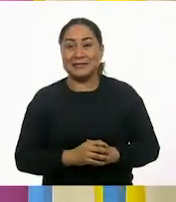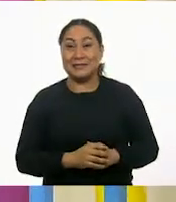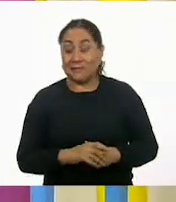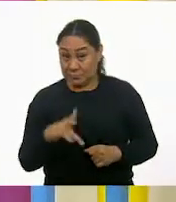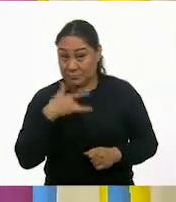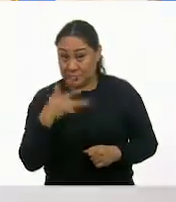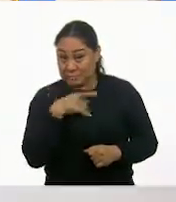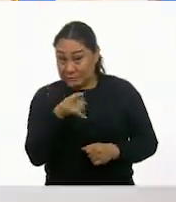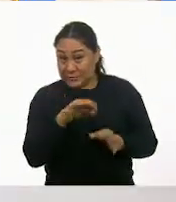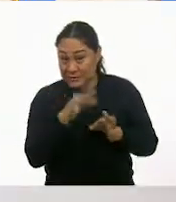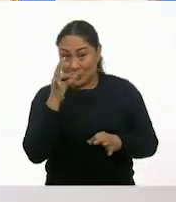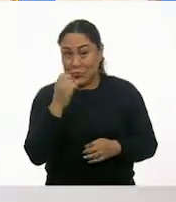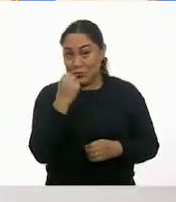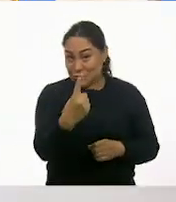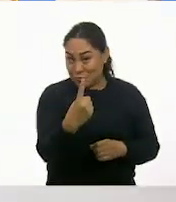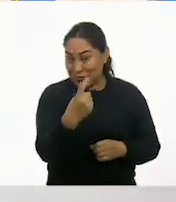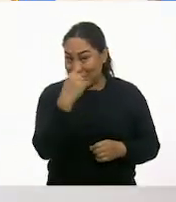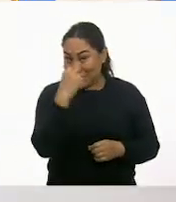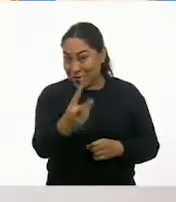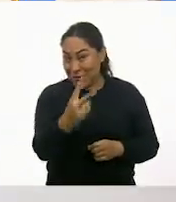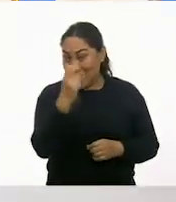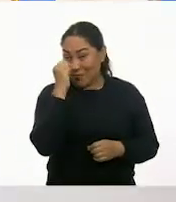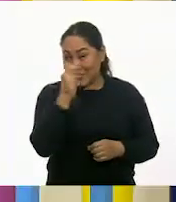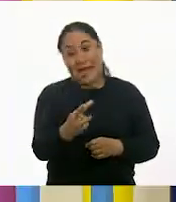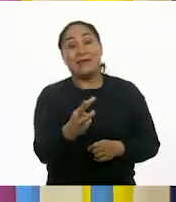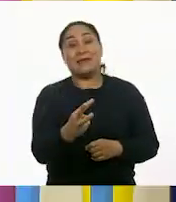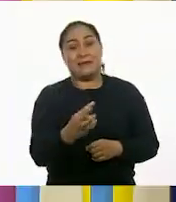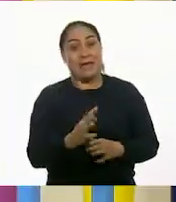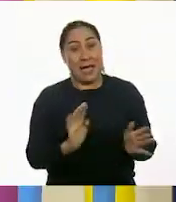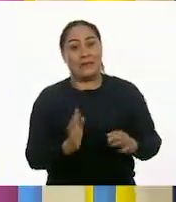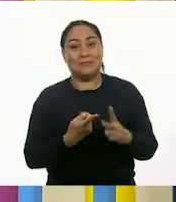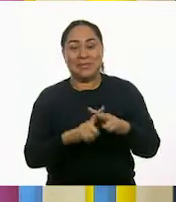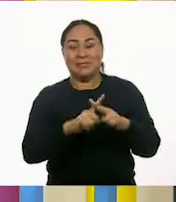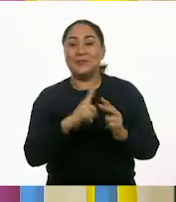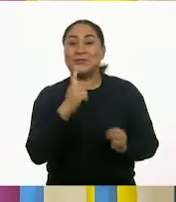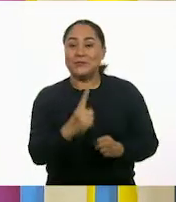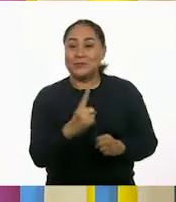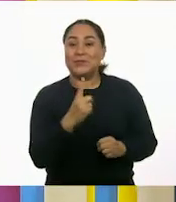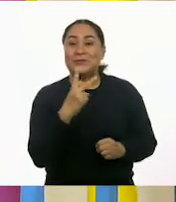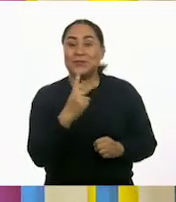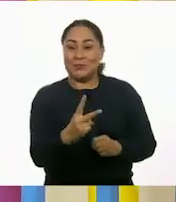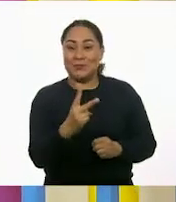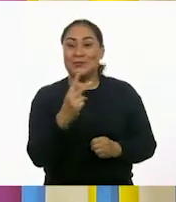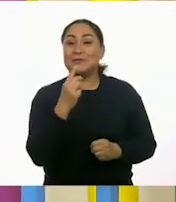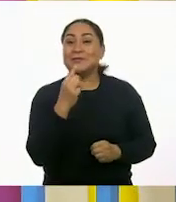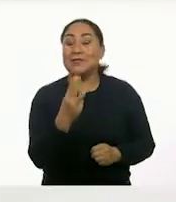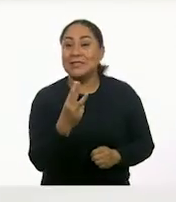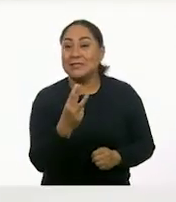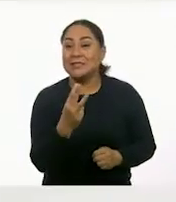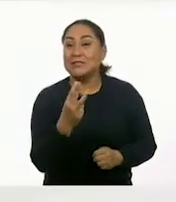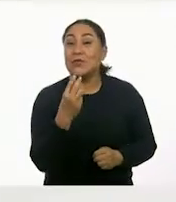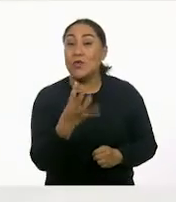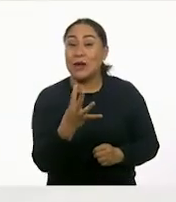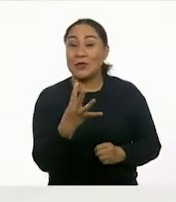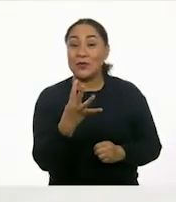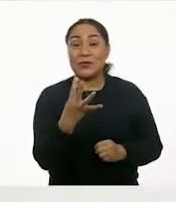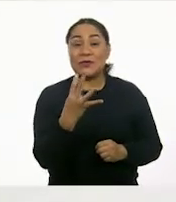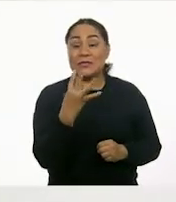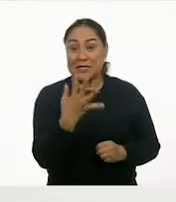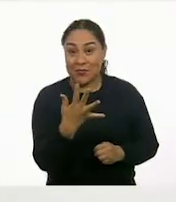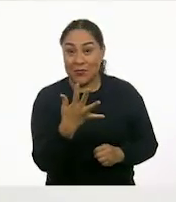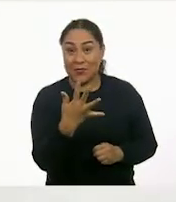¿Estás listo en tu marca? Y una, dos, tres, uno, dos, tres, cuatro,